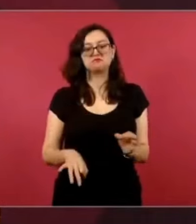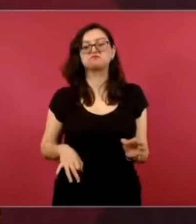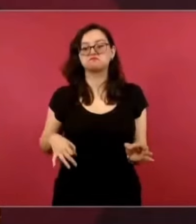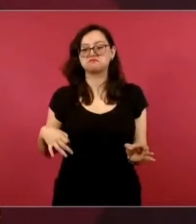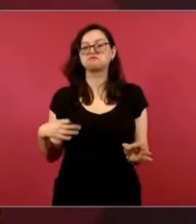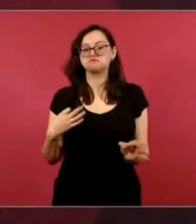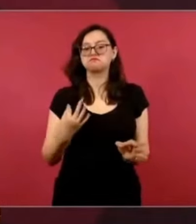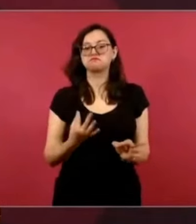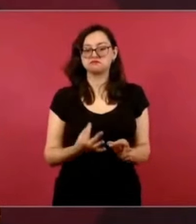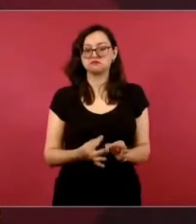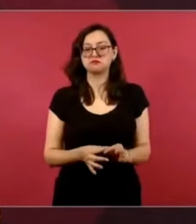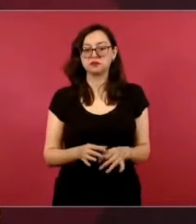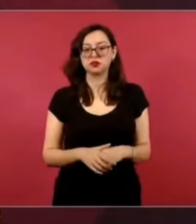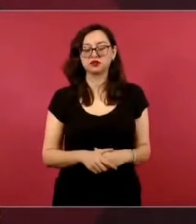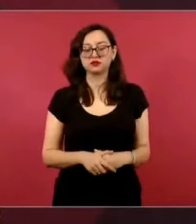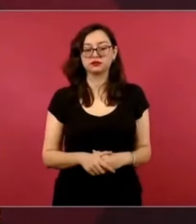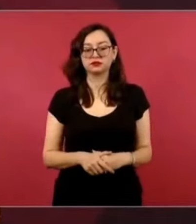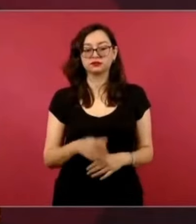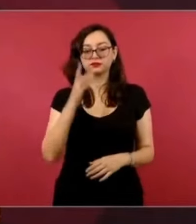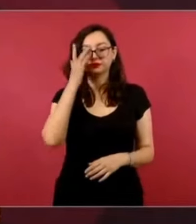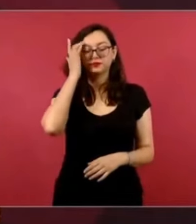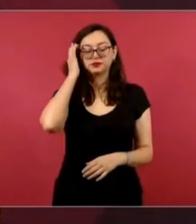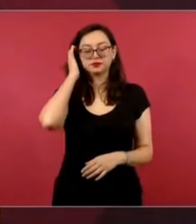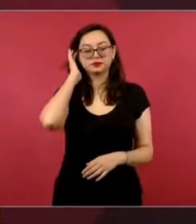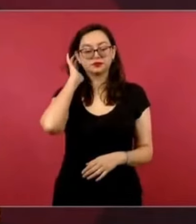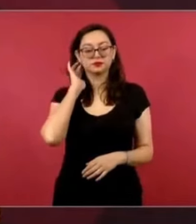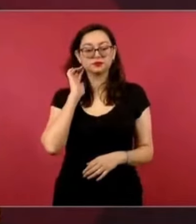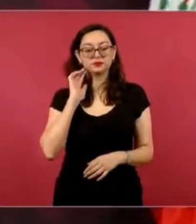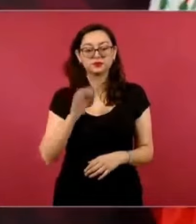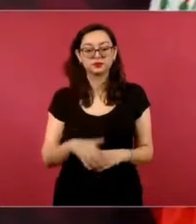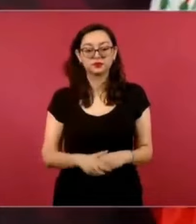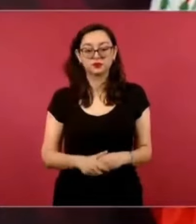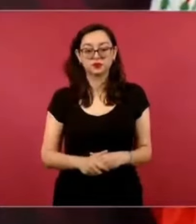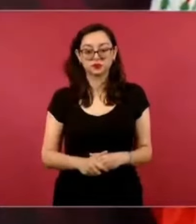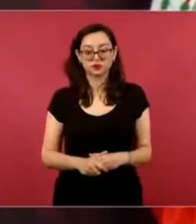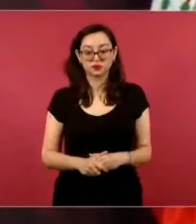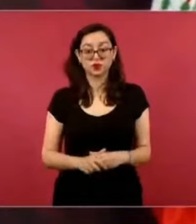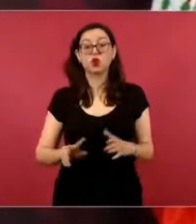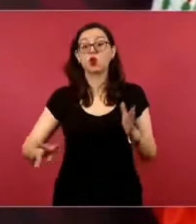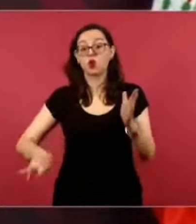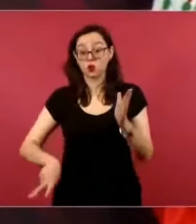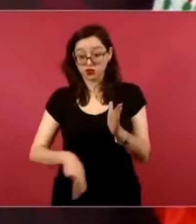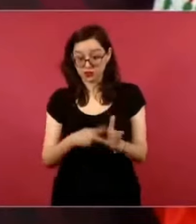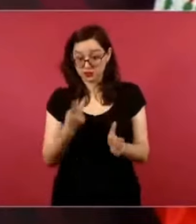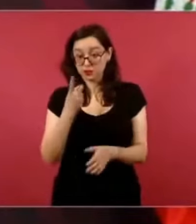Voy a repetirlo, en seis sexenios,